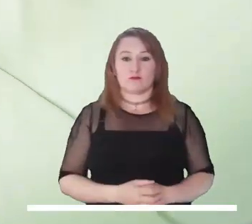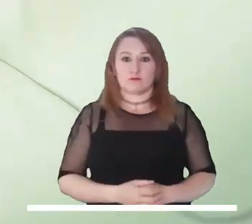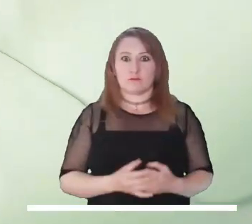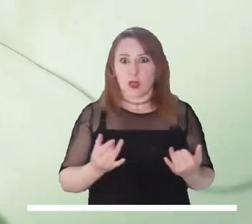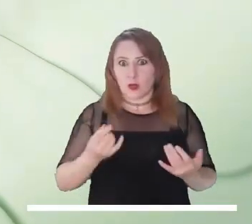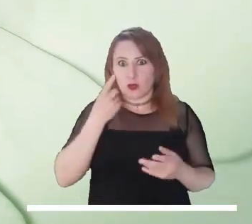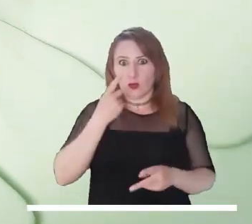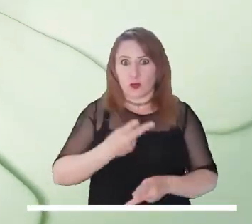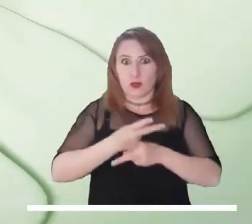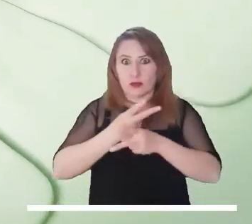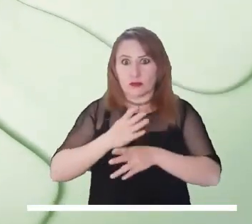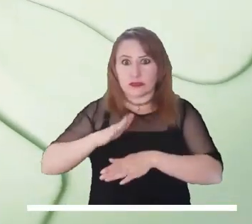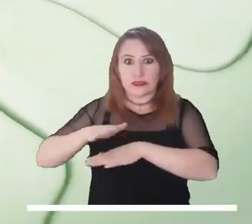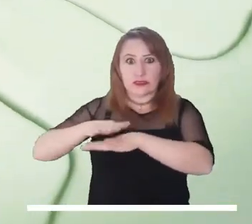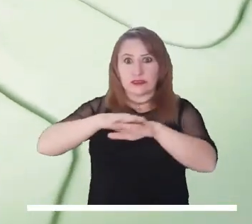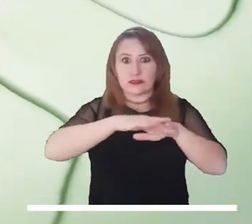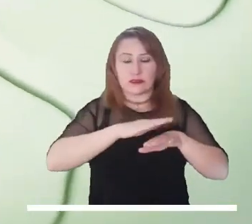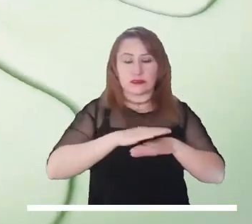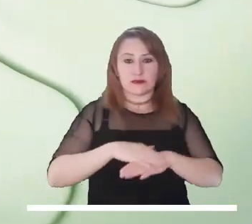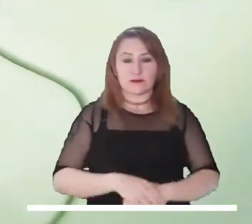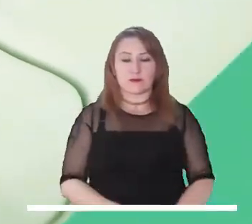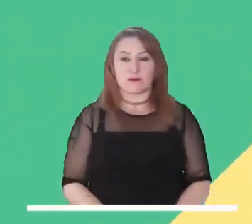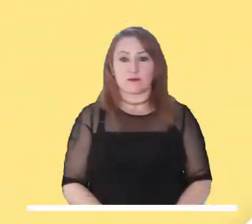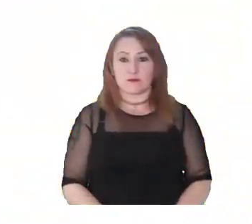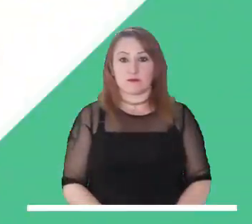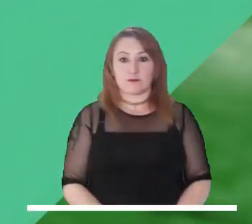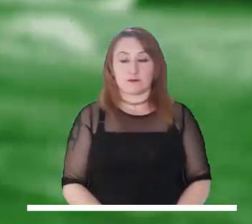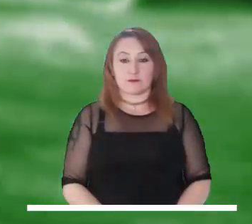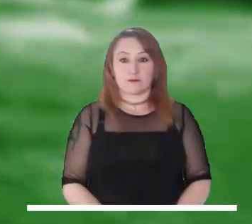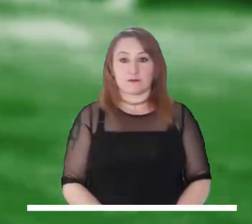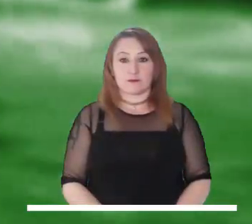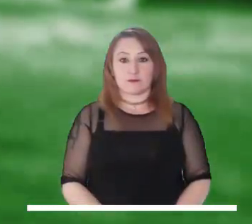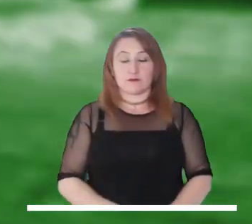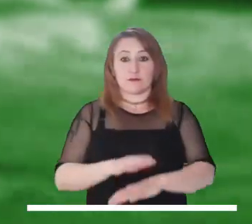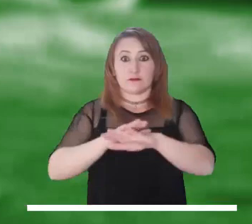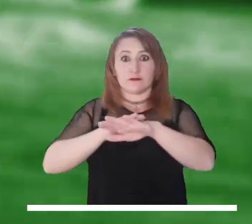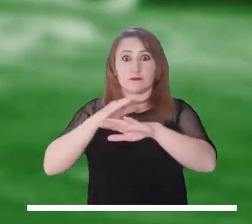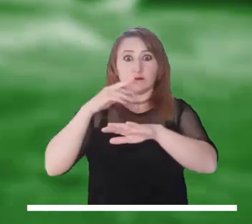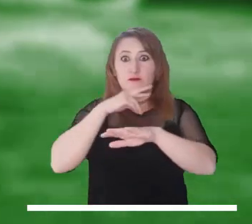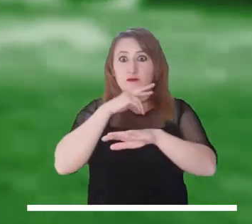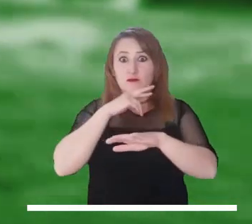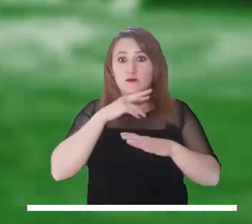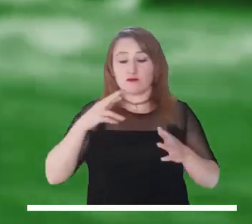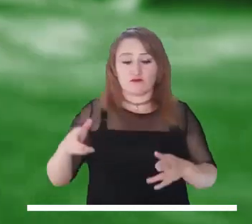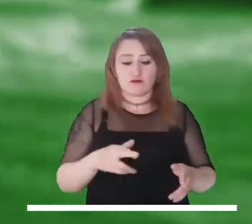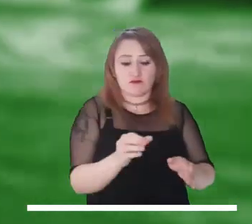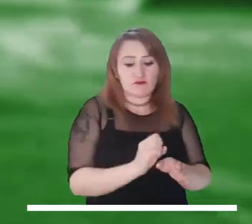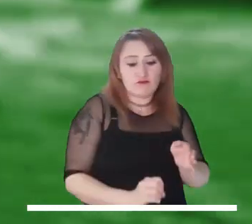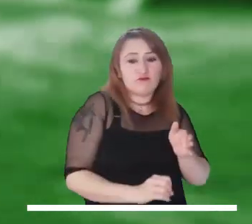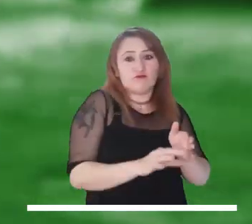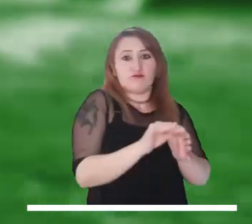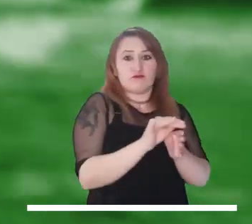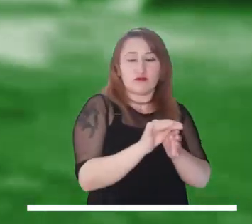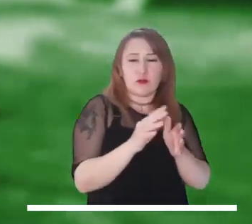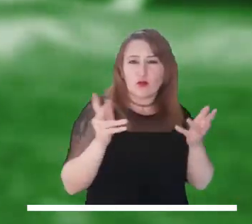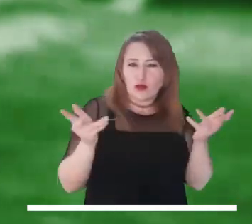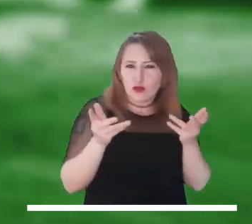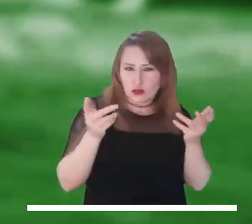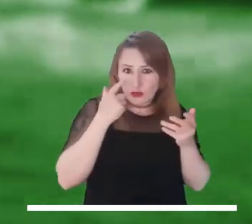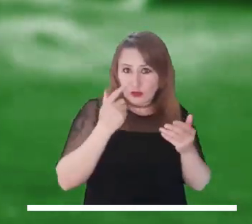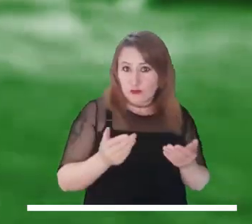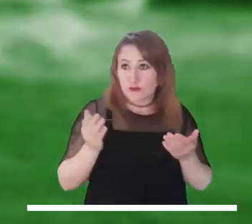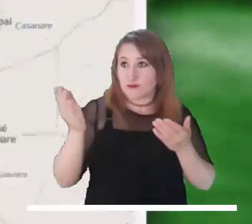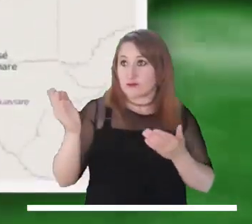intensas en el norte, oriente y sur de la ciudad. A continuación, los invitamos a conocer las alertas que se encuentran activas.